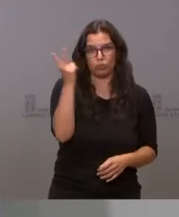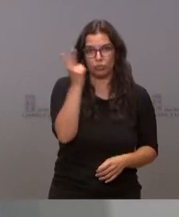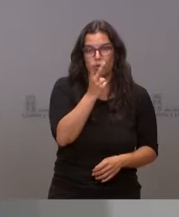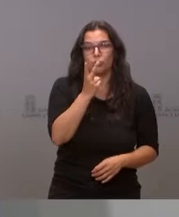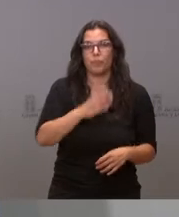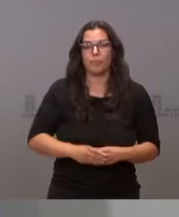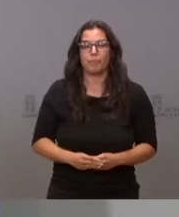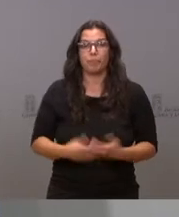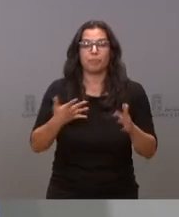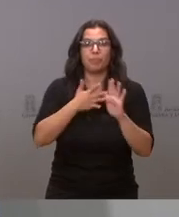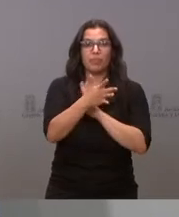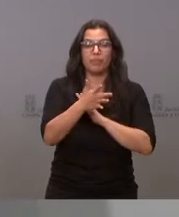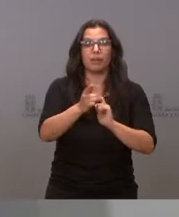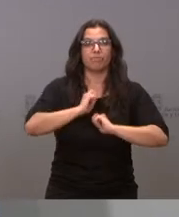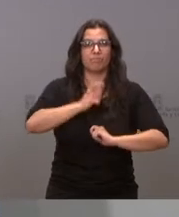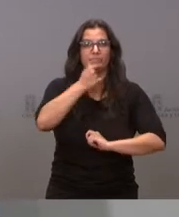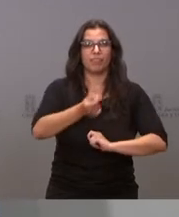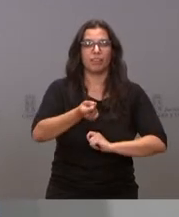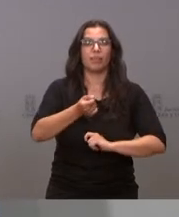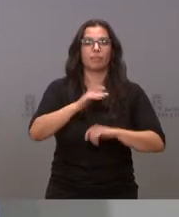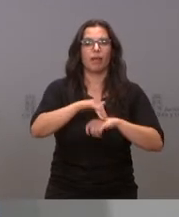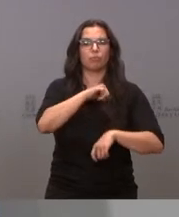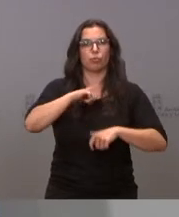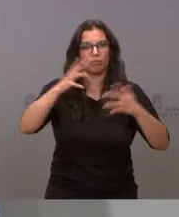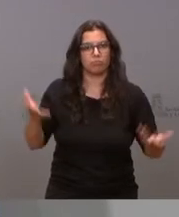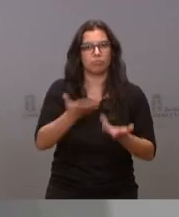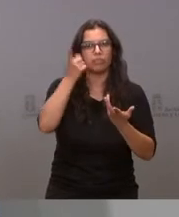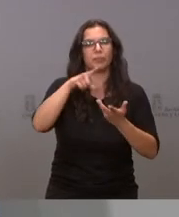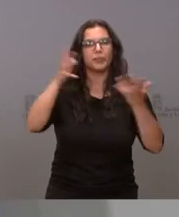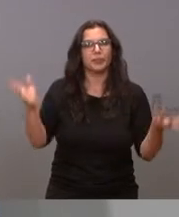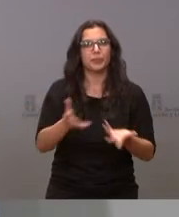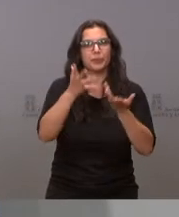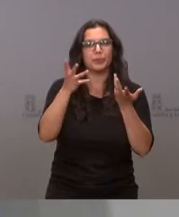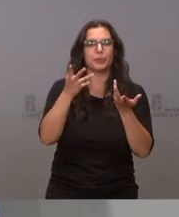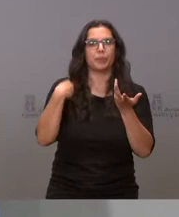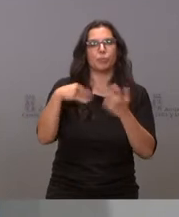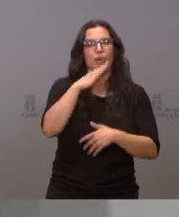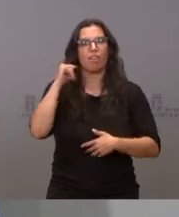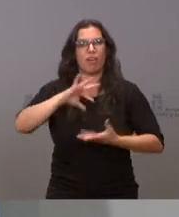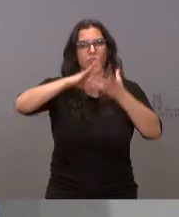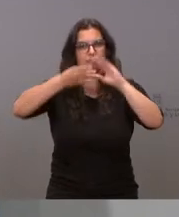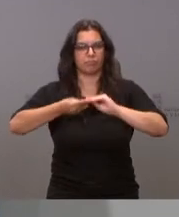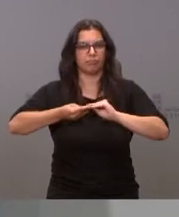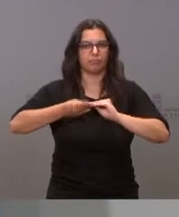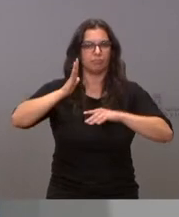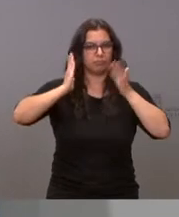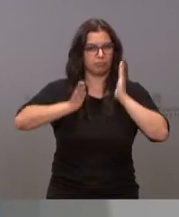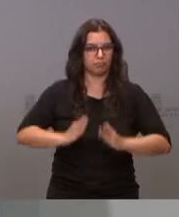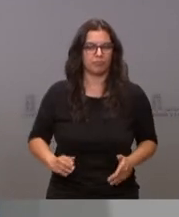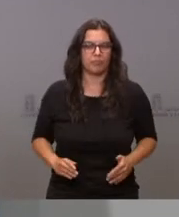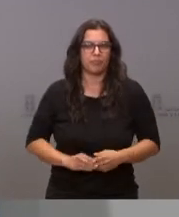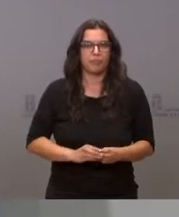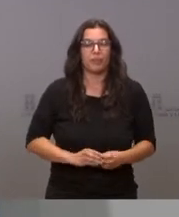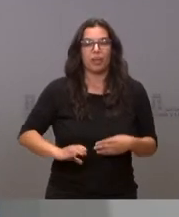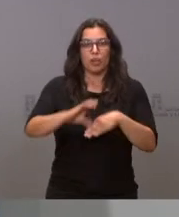nos va a permitir favorecer su autonomía y fomentar también el desarrollo de habilidades adaptativas. La